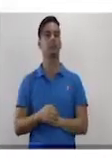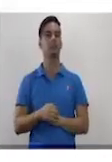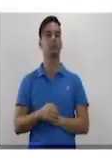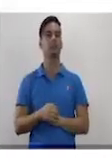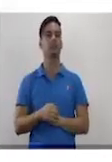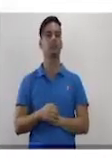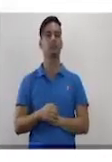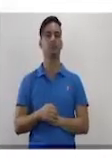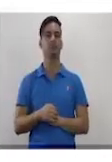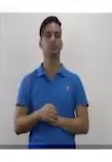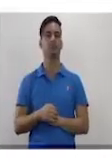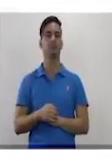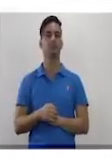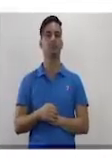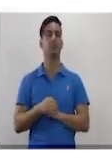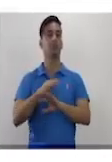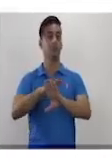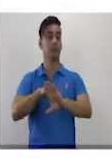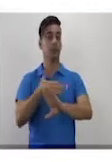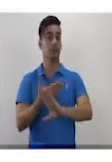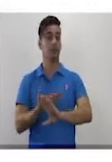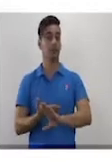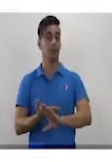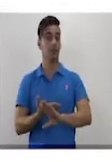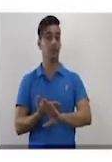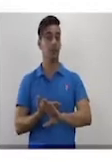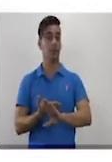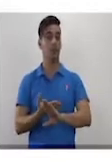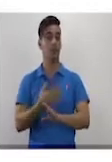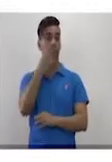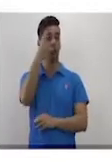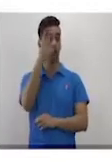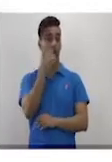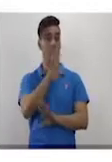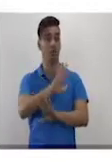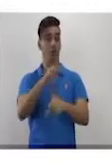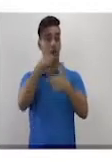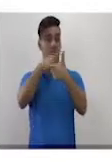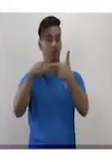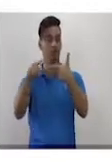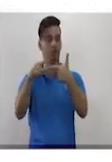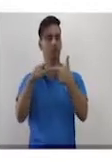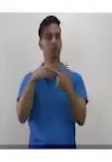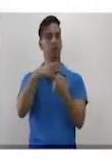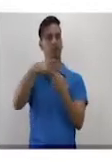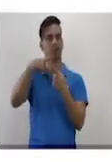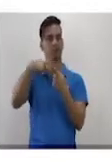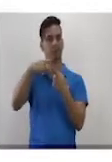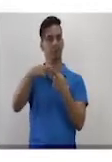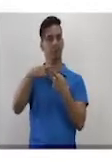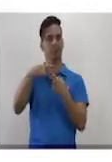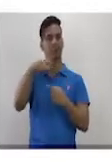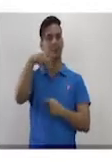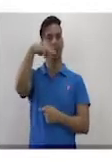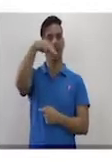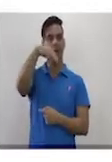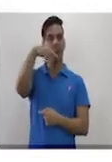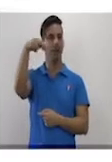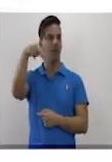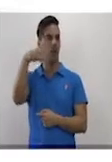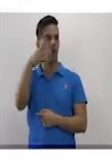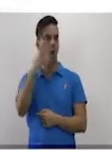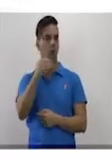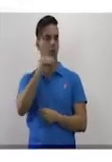monomio y luego vas a dividir la parte literal y vas a obtener el resultado. Es